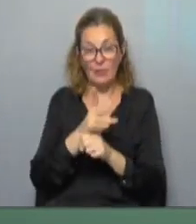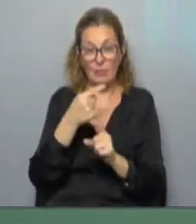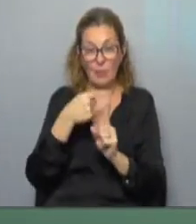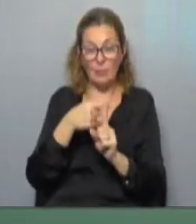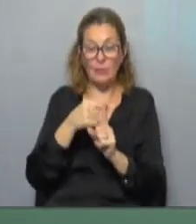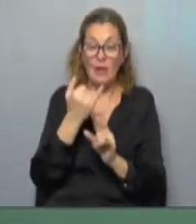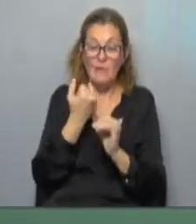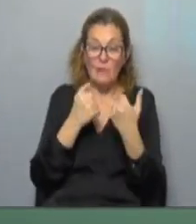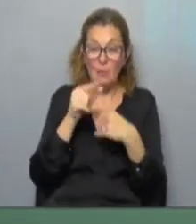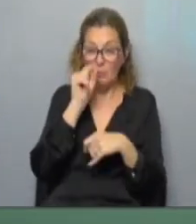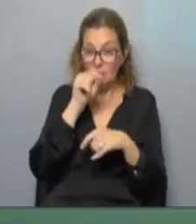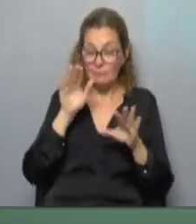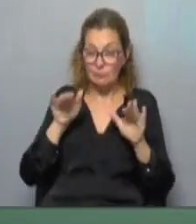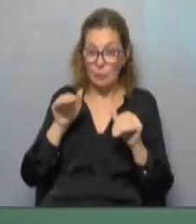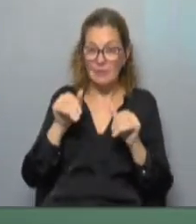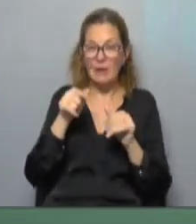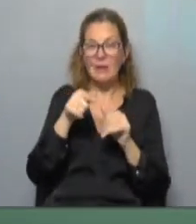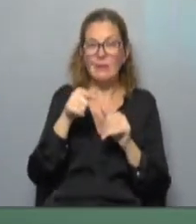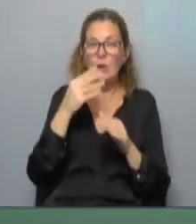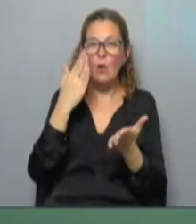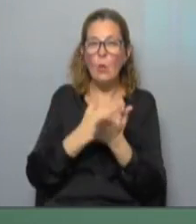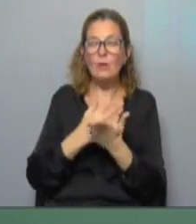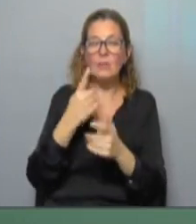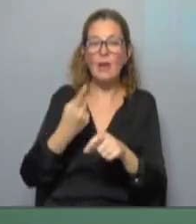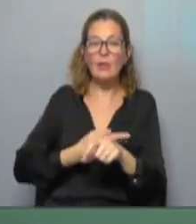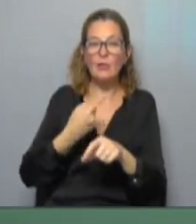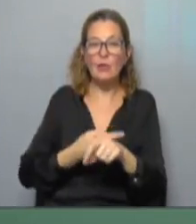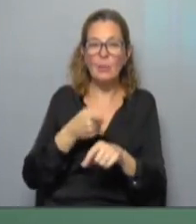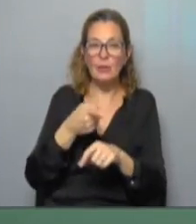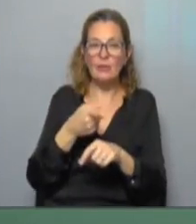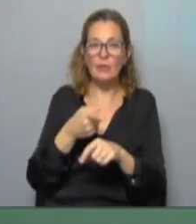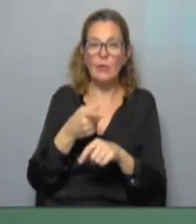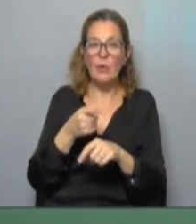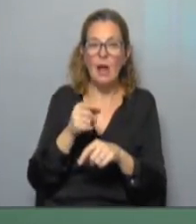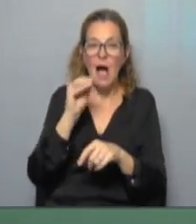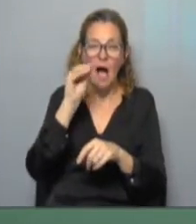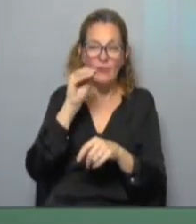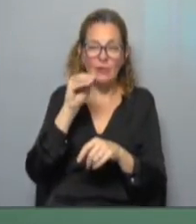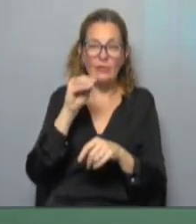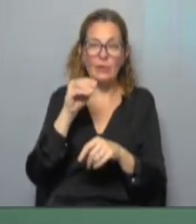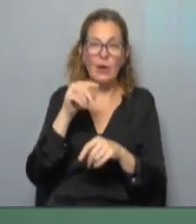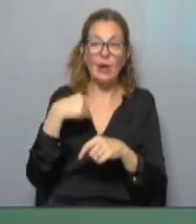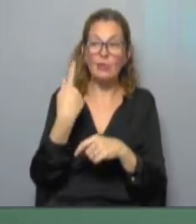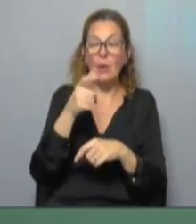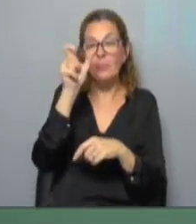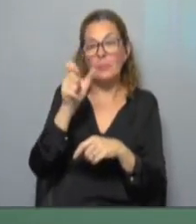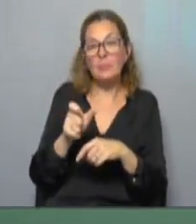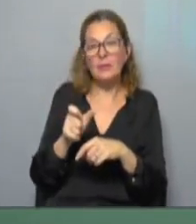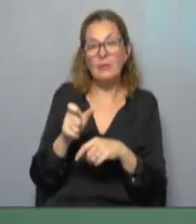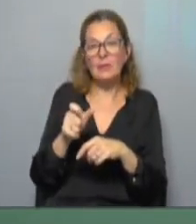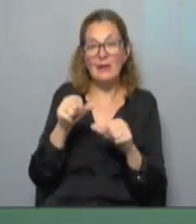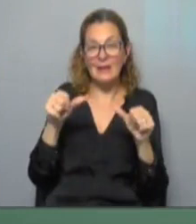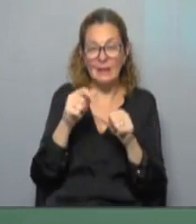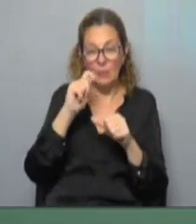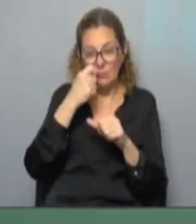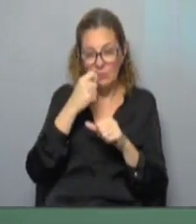así lo informó a través de twitter en las últimas horas justamente por esa vía puso en conocimiento de la ciudadanía que se hizo